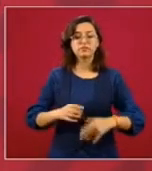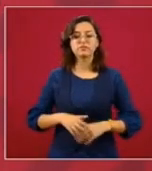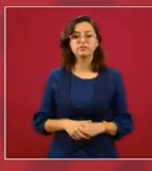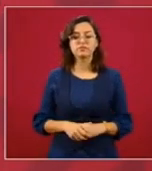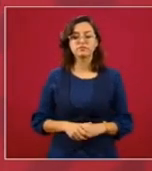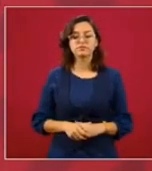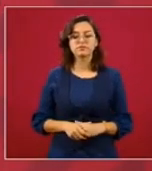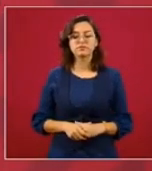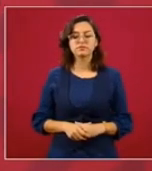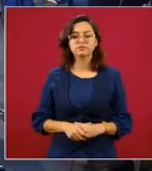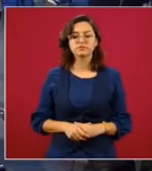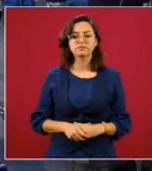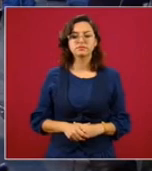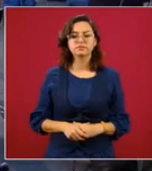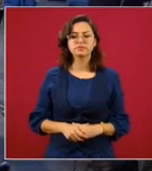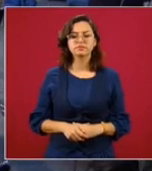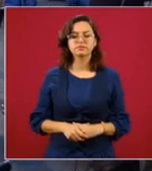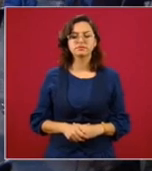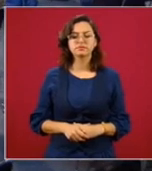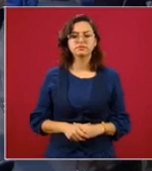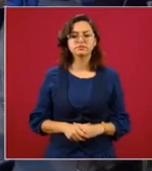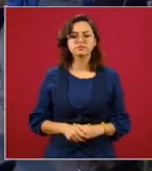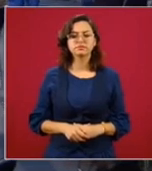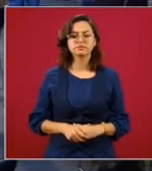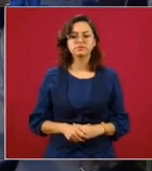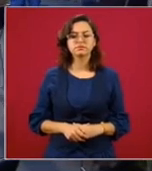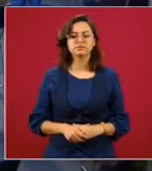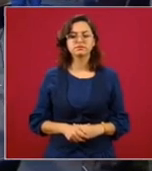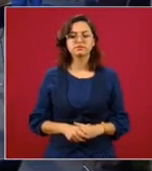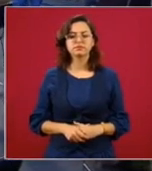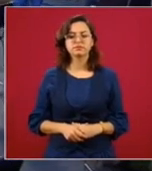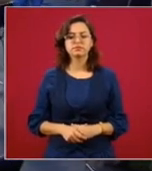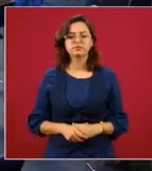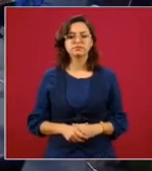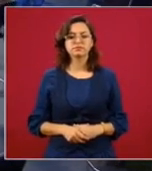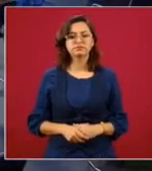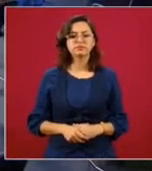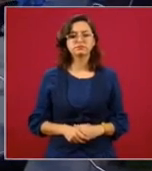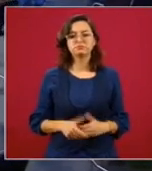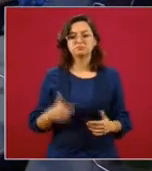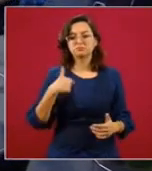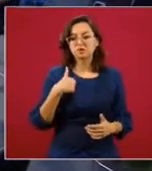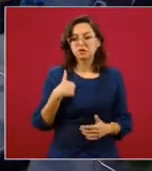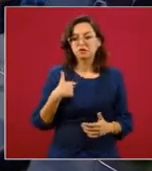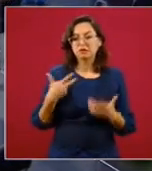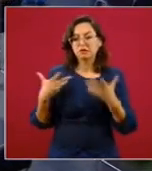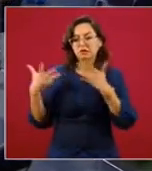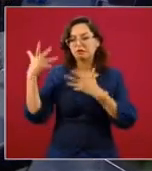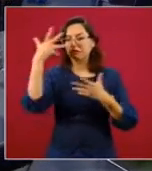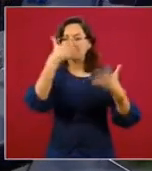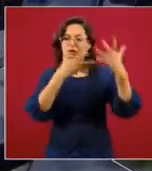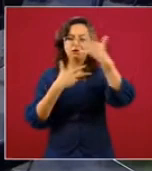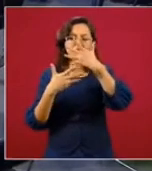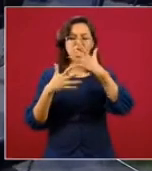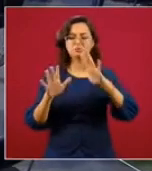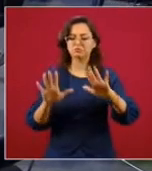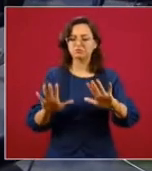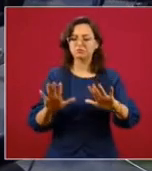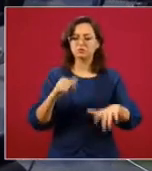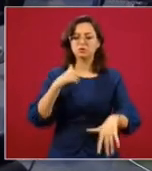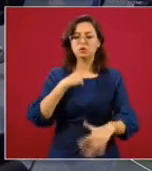Entonces, para que no se nos confunda, sólo pedirles